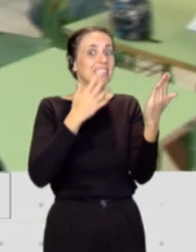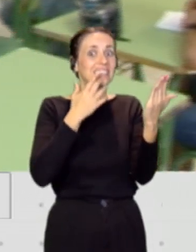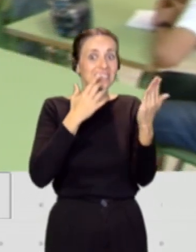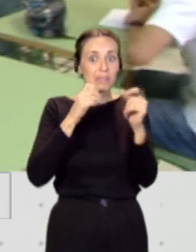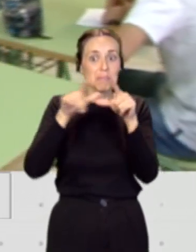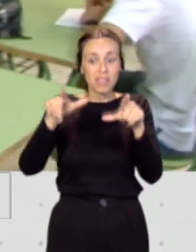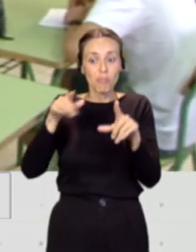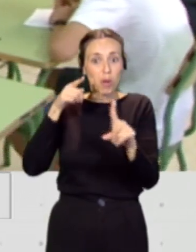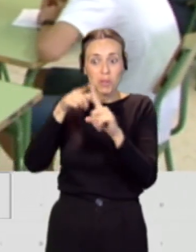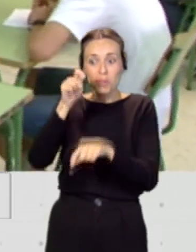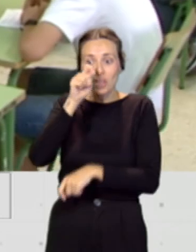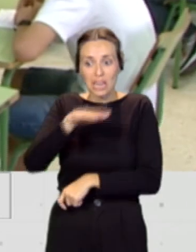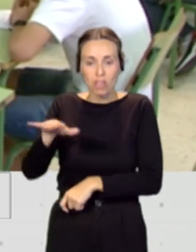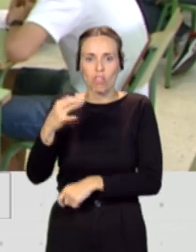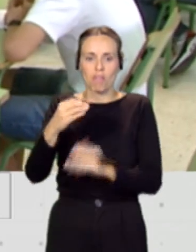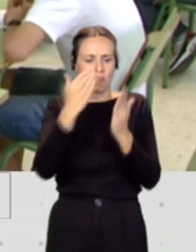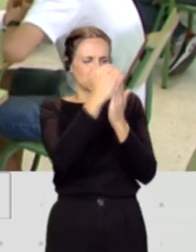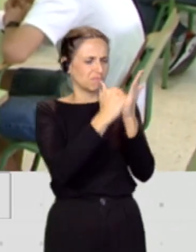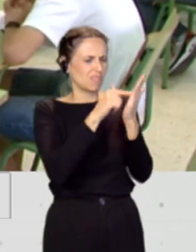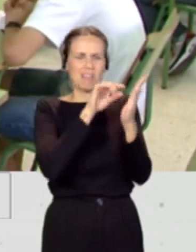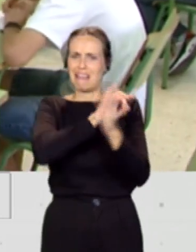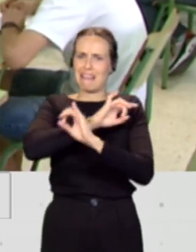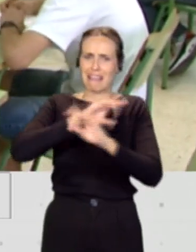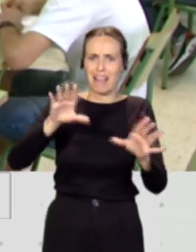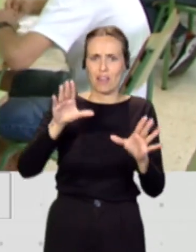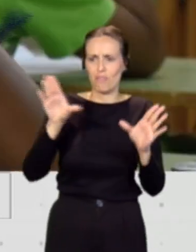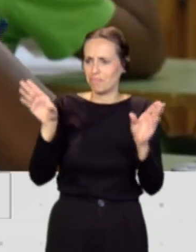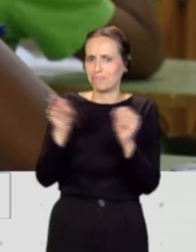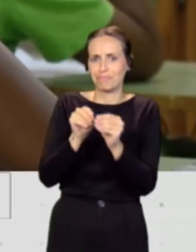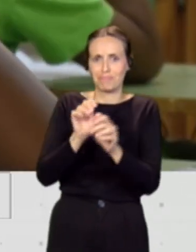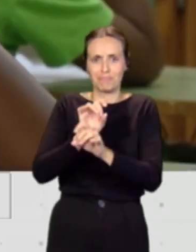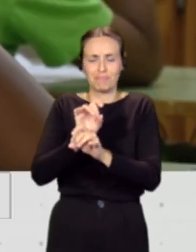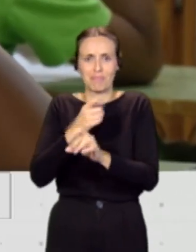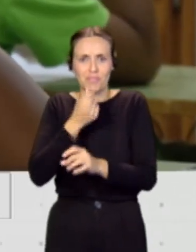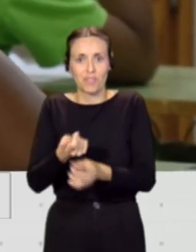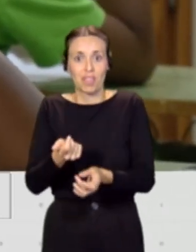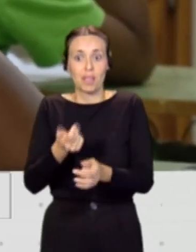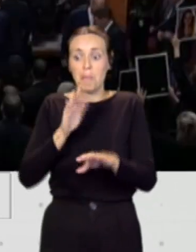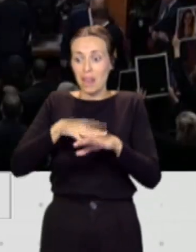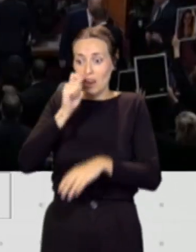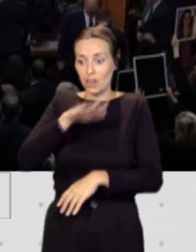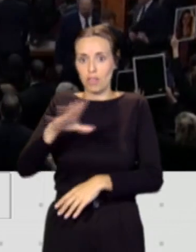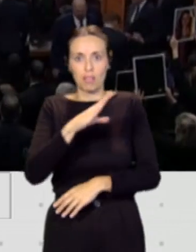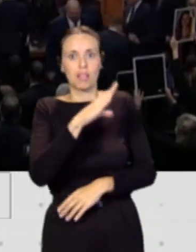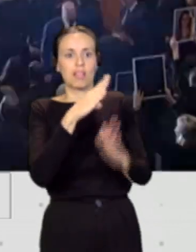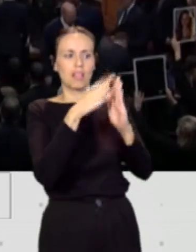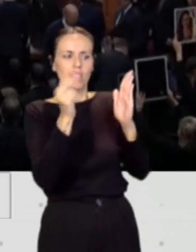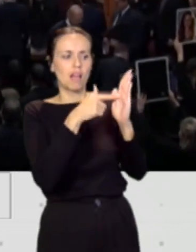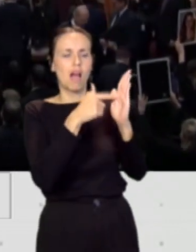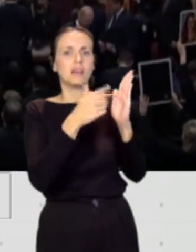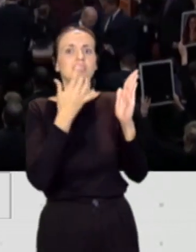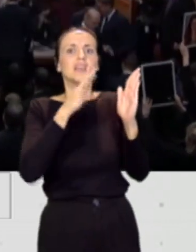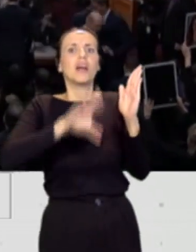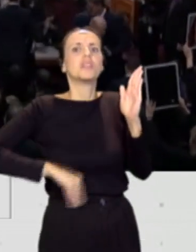este lenguaje sea aún más claro, más sencillo, más conciso y que, de alguna manera, los menores entiendan las repercusiones que esto puede suponer.